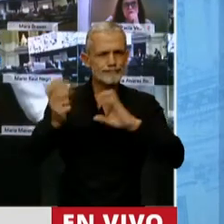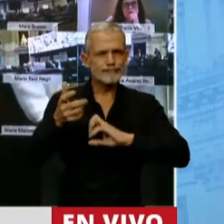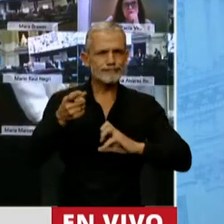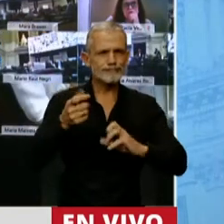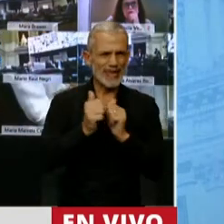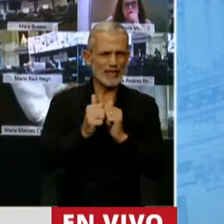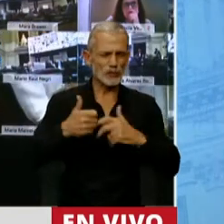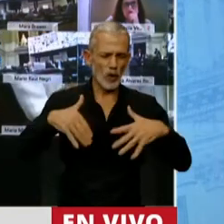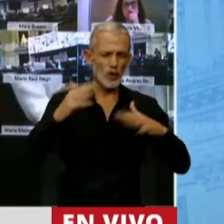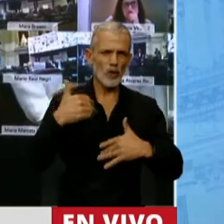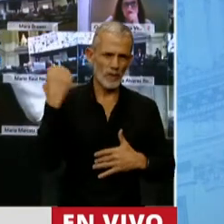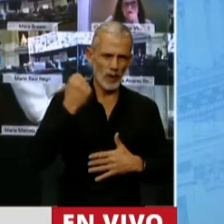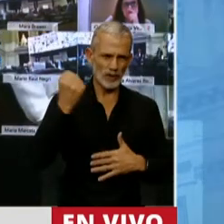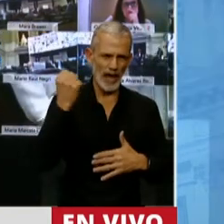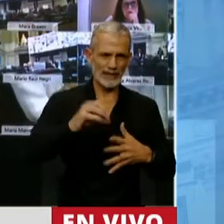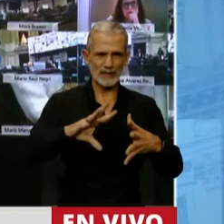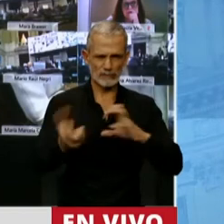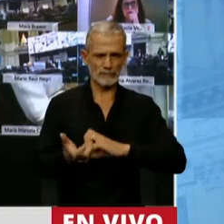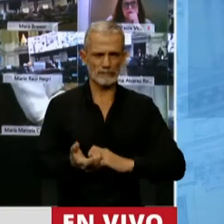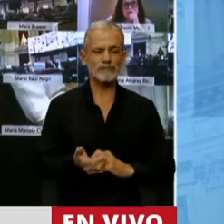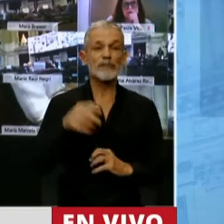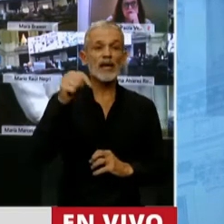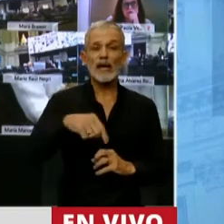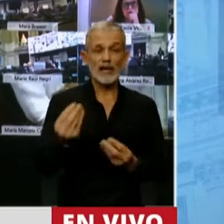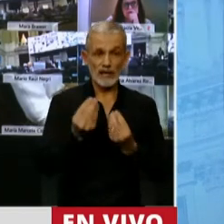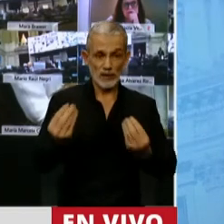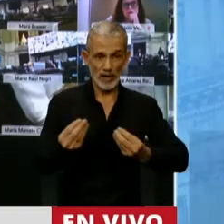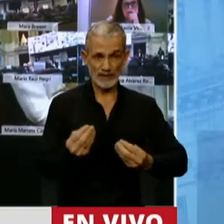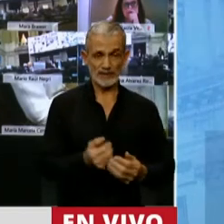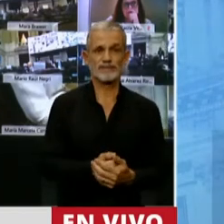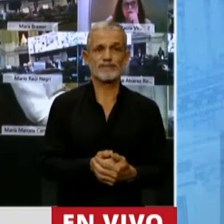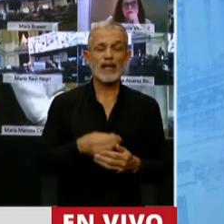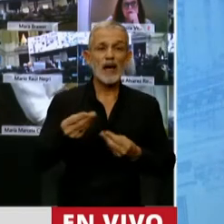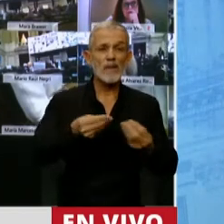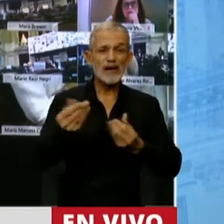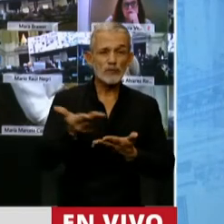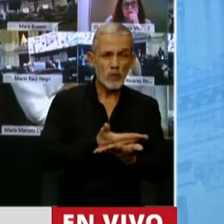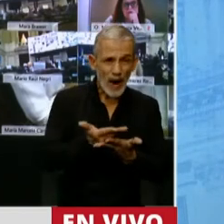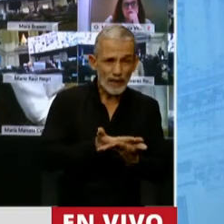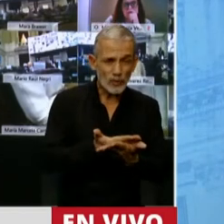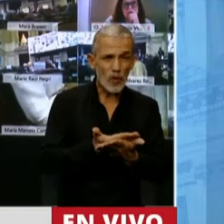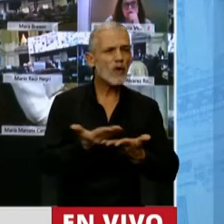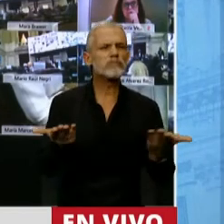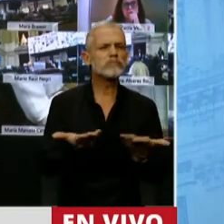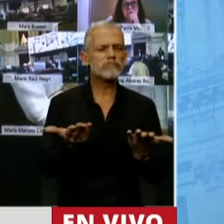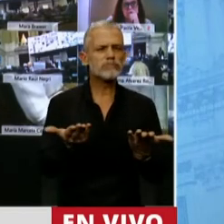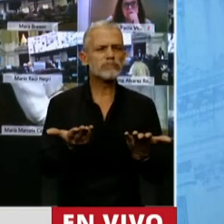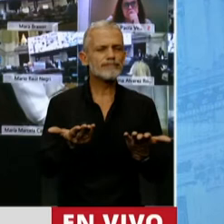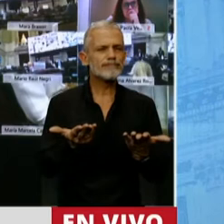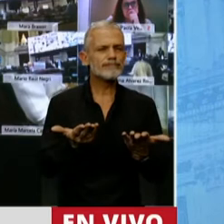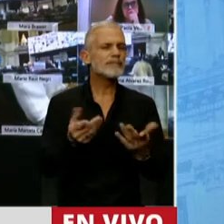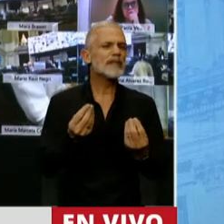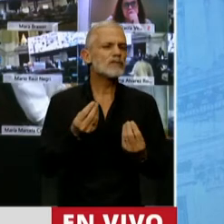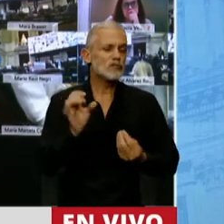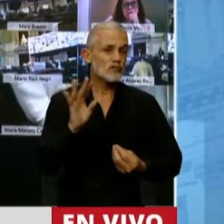proporciones históricas. Y lo que estamos haciendo con este presupuesto no es otra